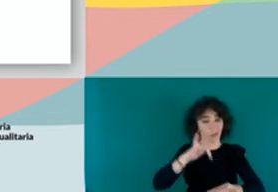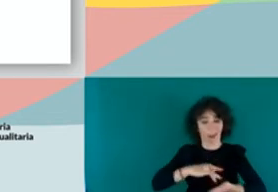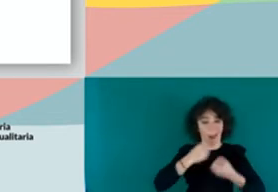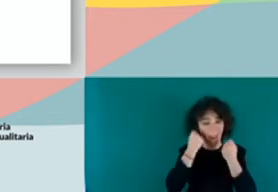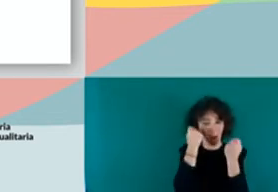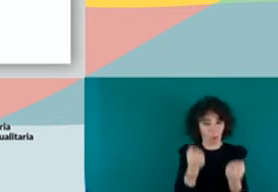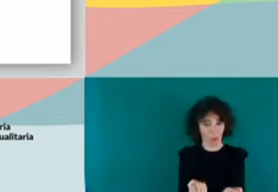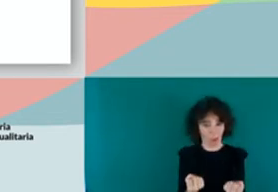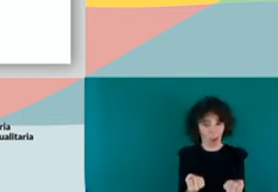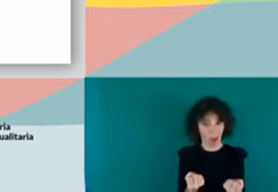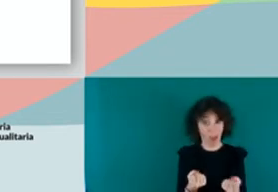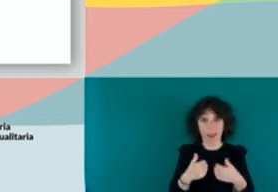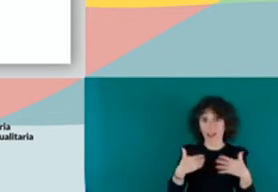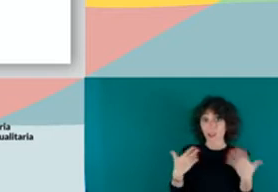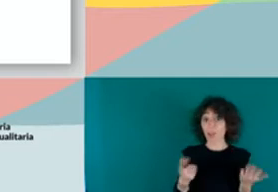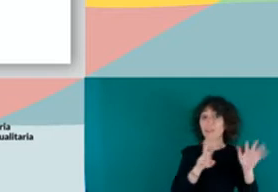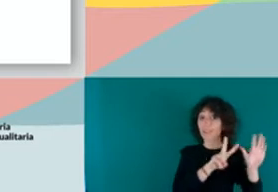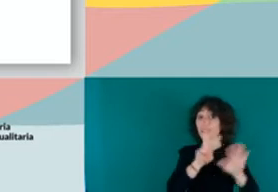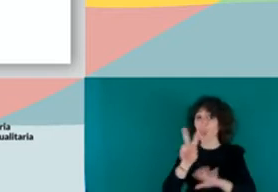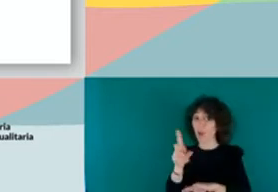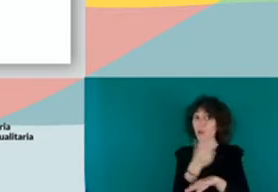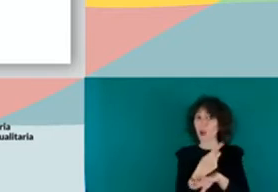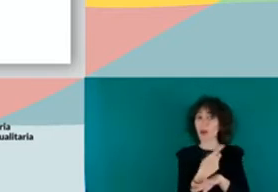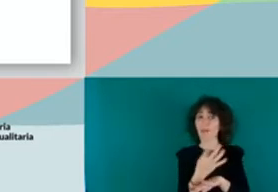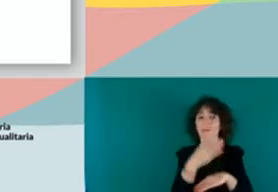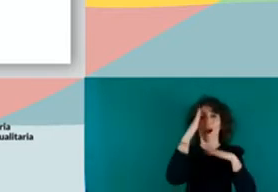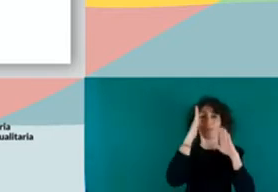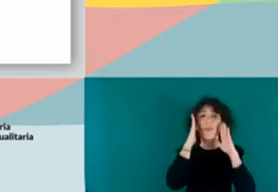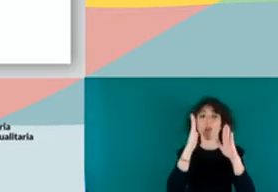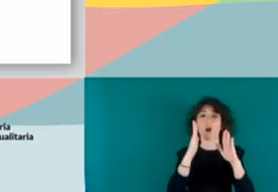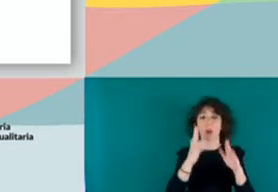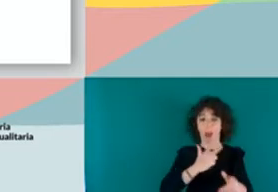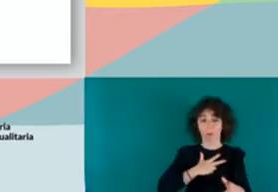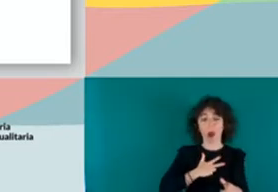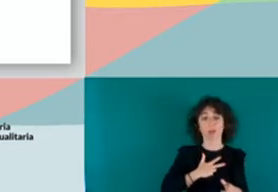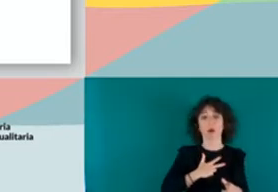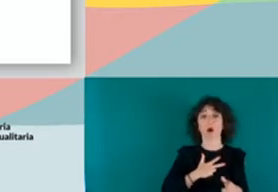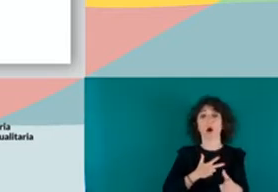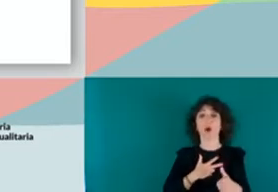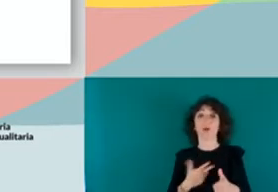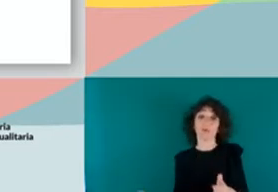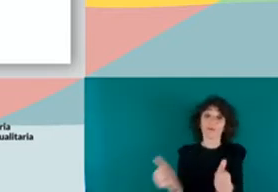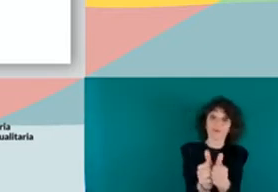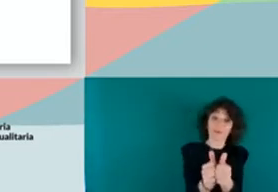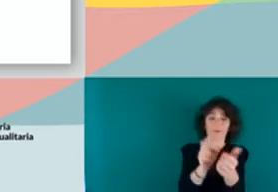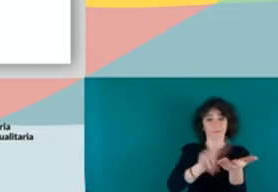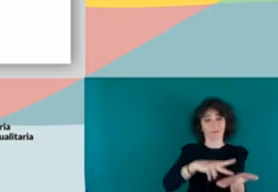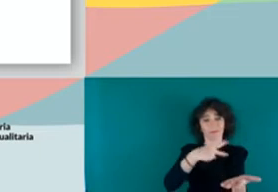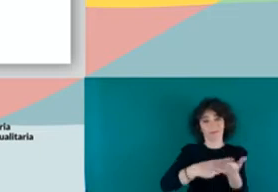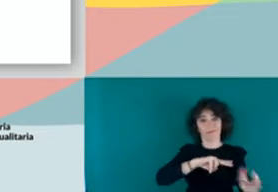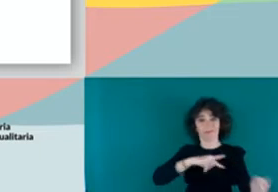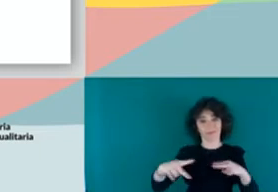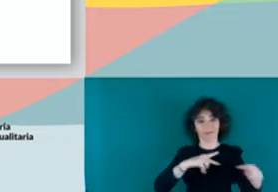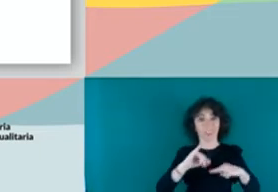Entonces, en estas 72 horas tienen que recibir atención letrada con su respectivo intérprete. ¿Qué pasa? Que